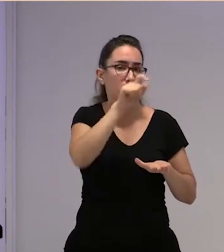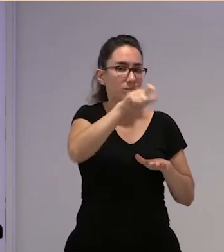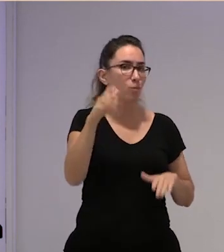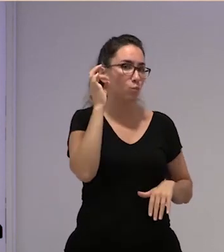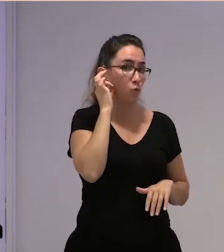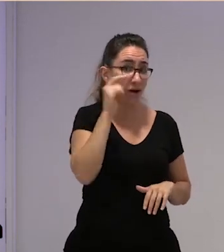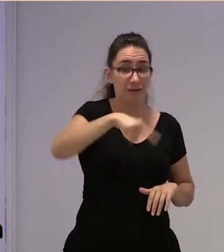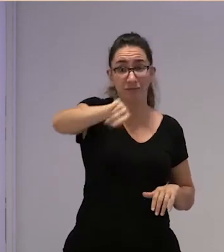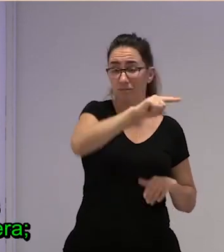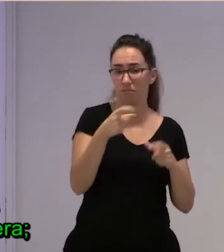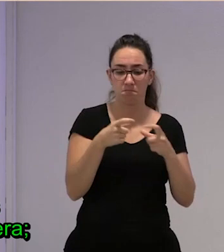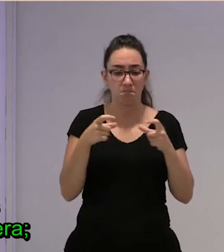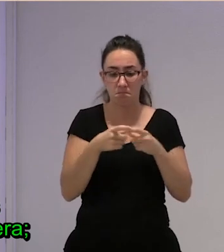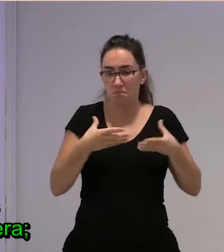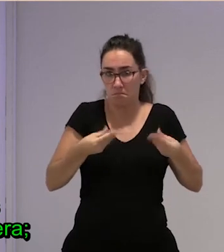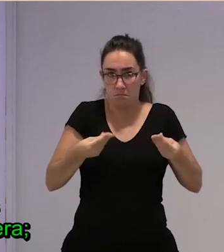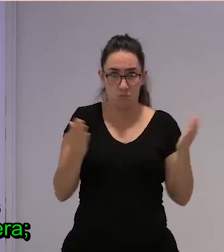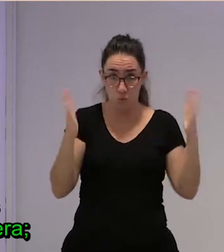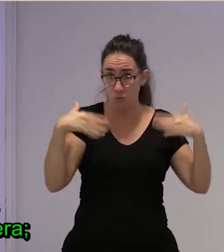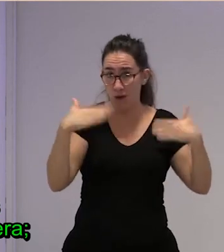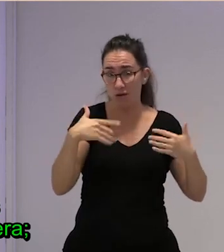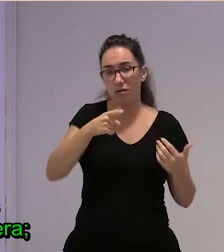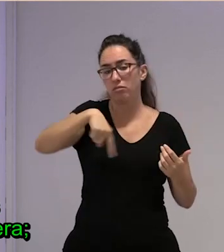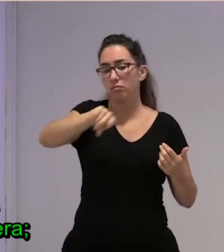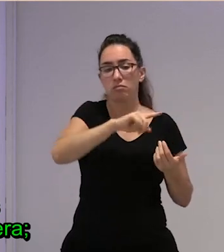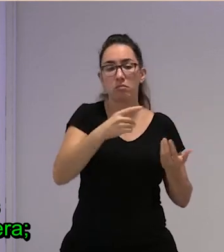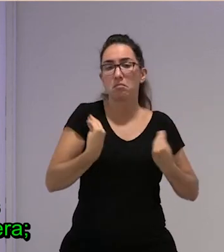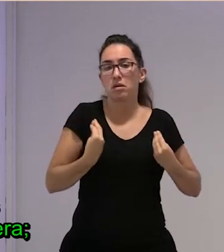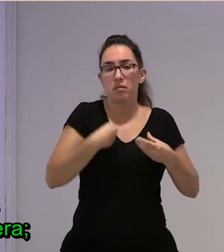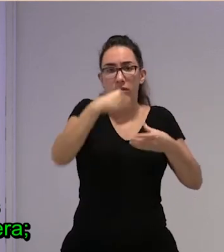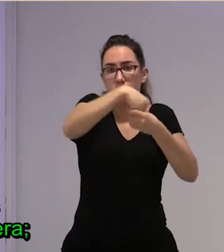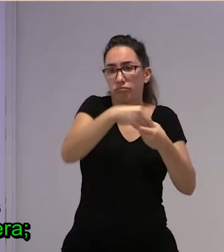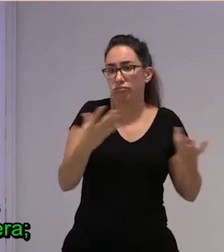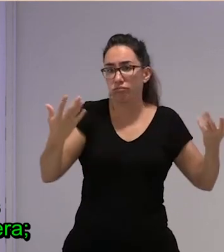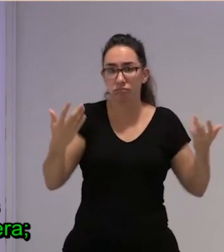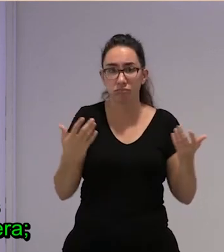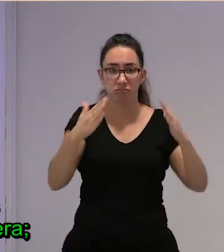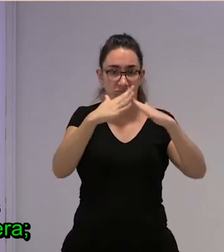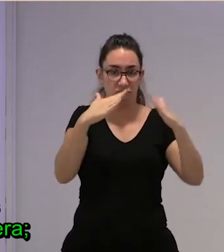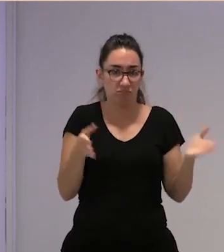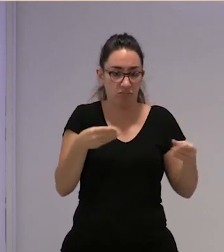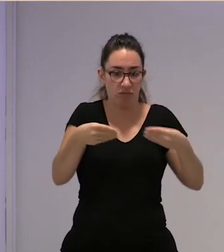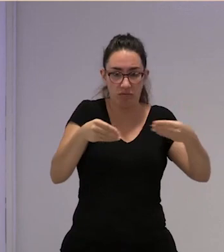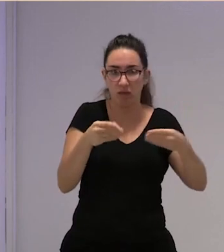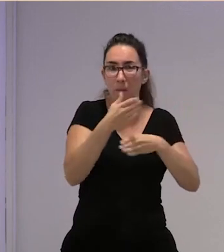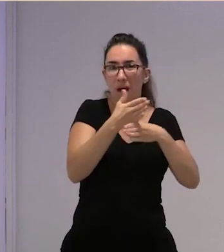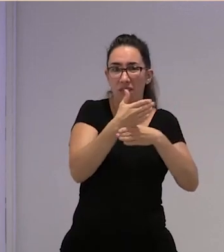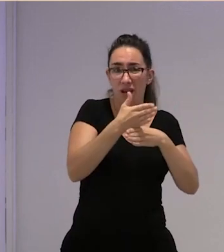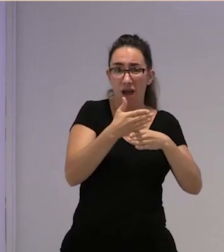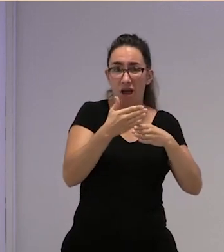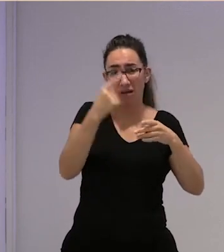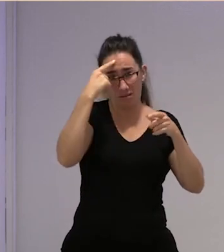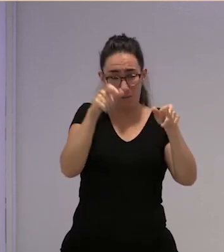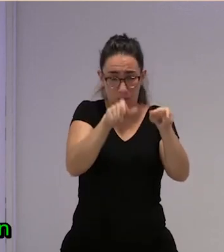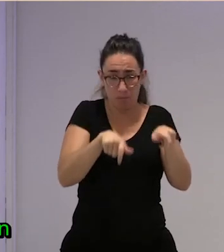tienen documentación y son personas que viven pues en plástica construida de palés de madera de los mismos palés que hay en los